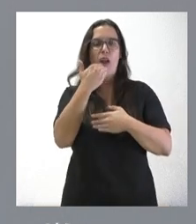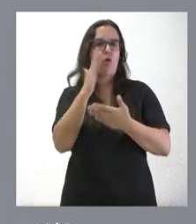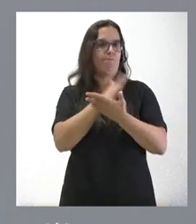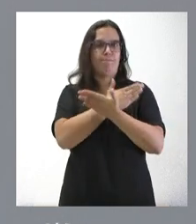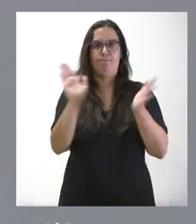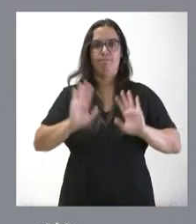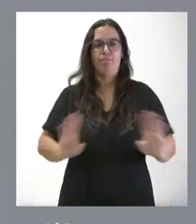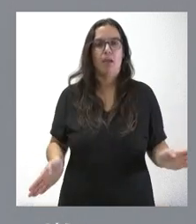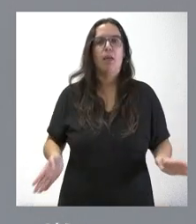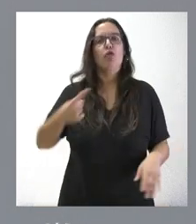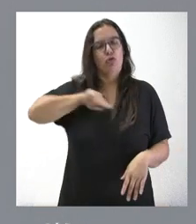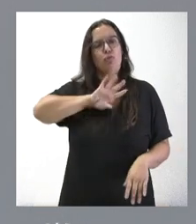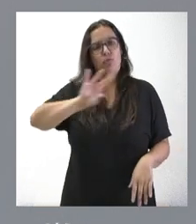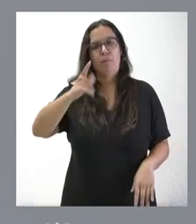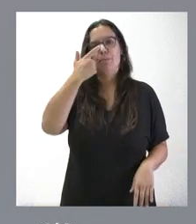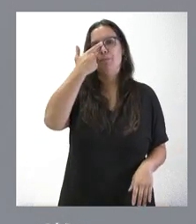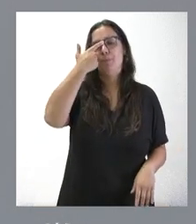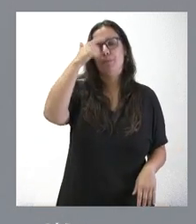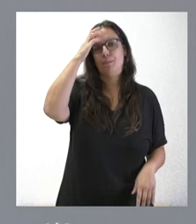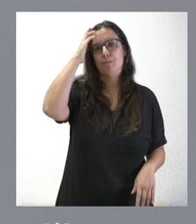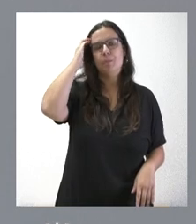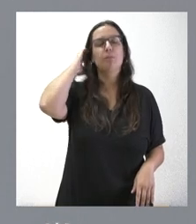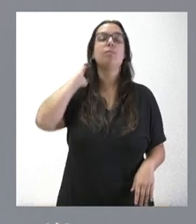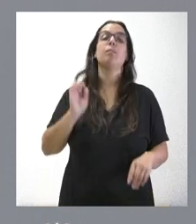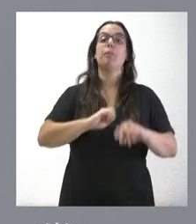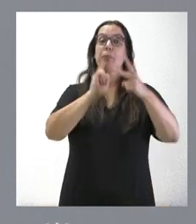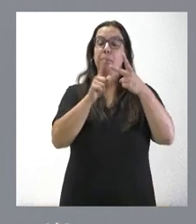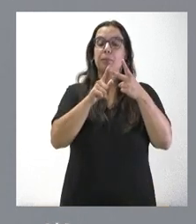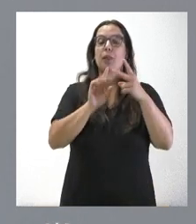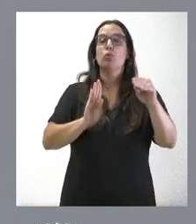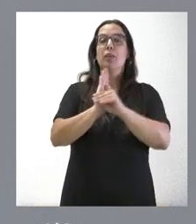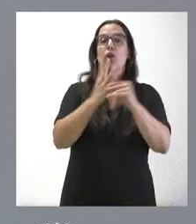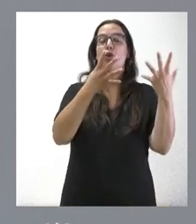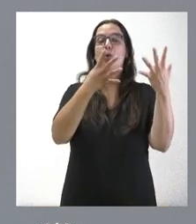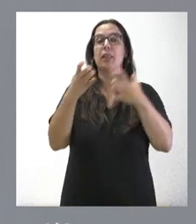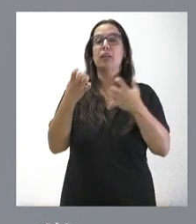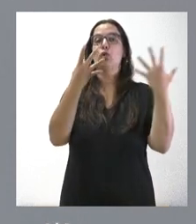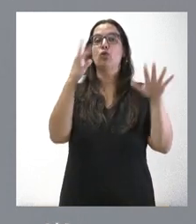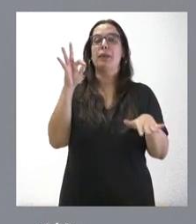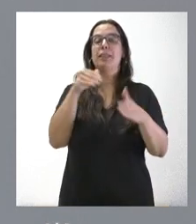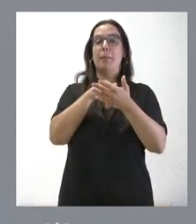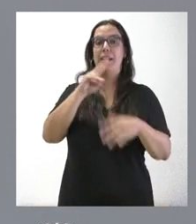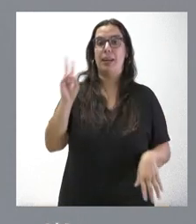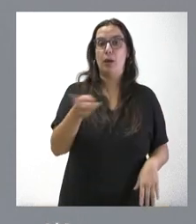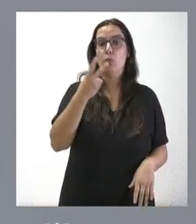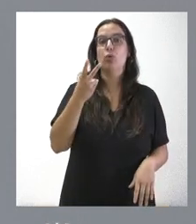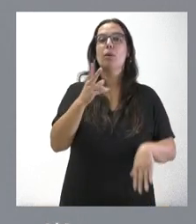estas iniciativas, como hacemos desde la Junta de Castilla y León. Un segundo eje es una subvención de 990.000 euros para financiar los gastos de